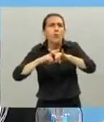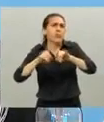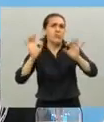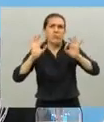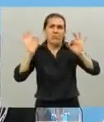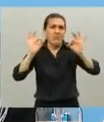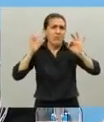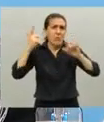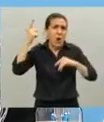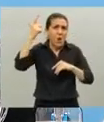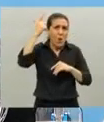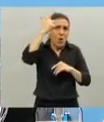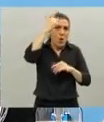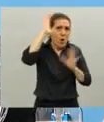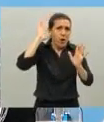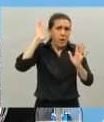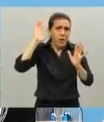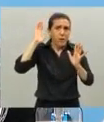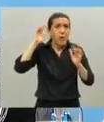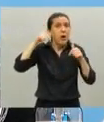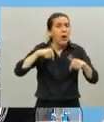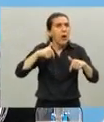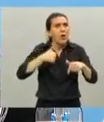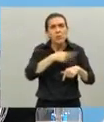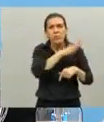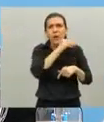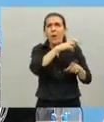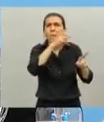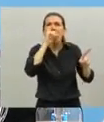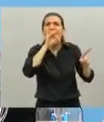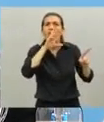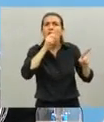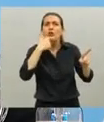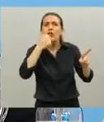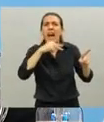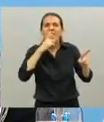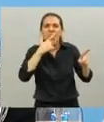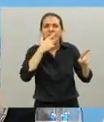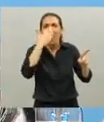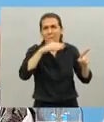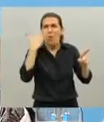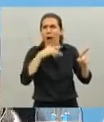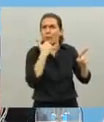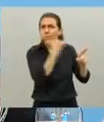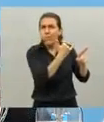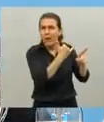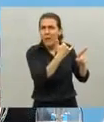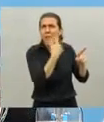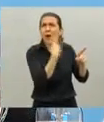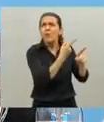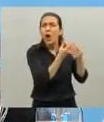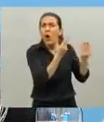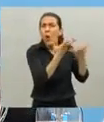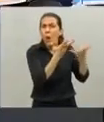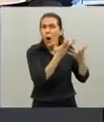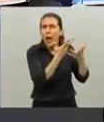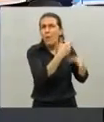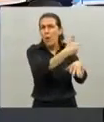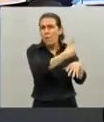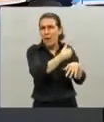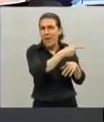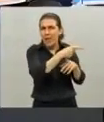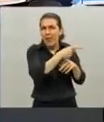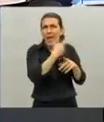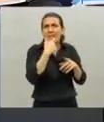recomendado esto hoy lo escuché a Pedro Sánchez que lo iba a llamar para preguntarle cómo era puede ser que es una demanda ciudadana